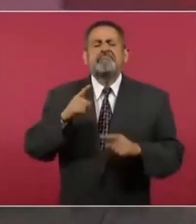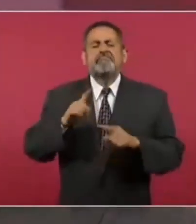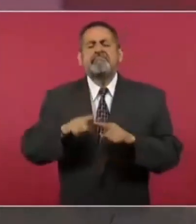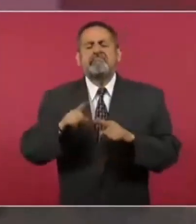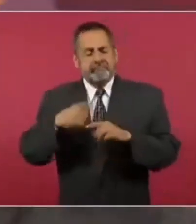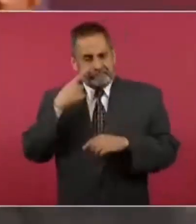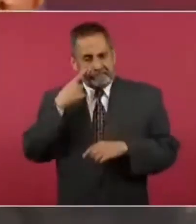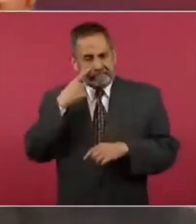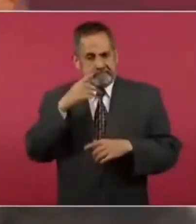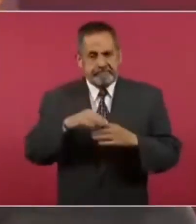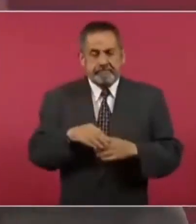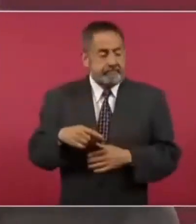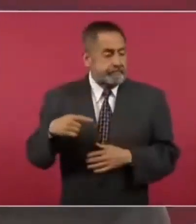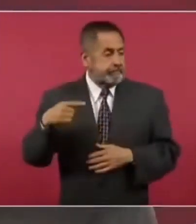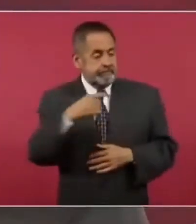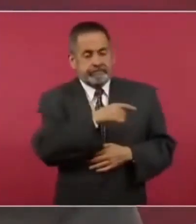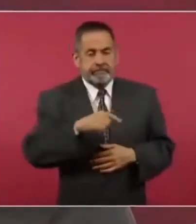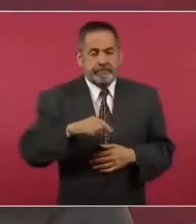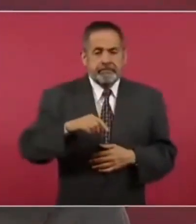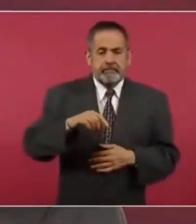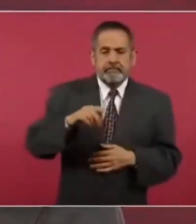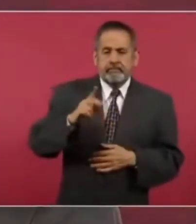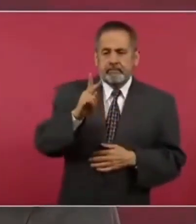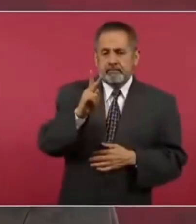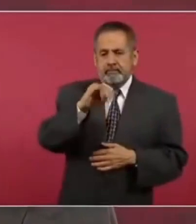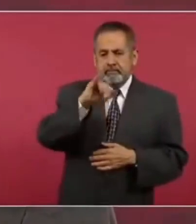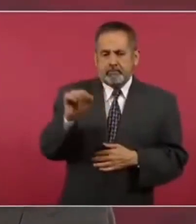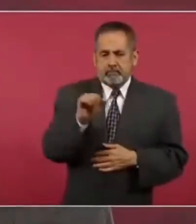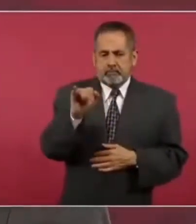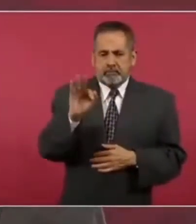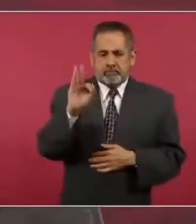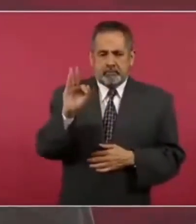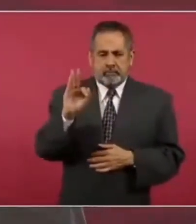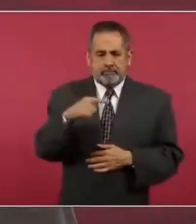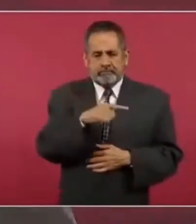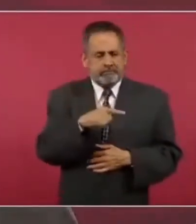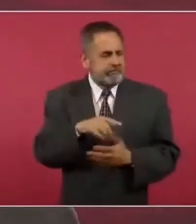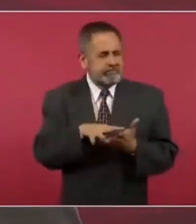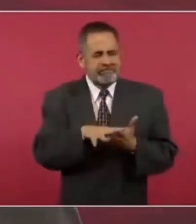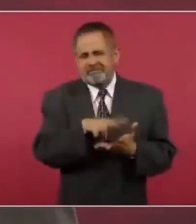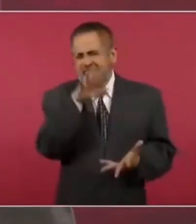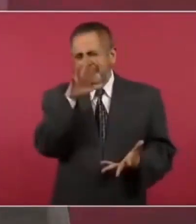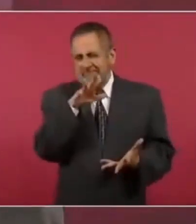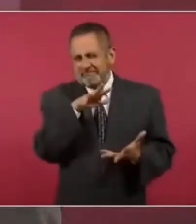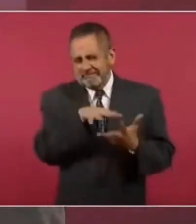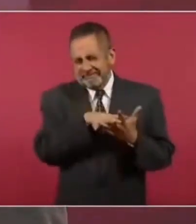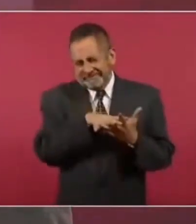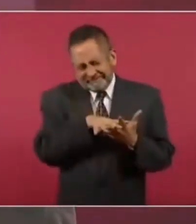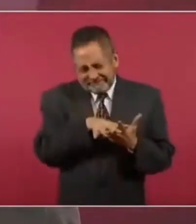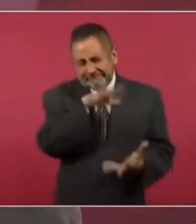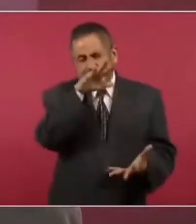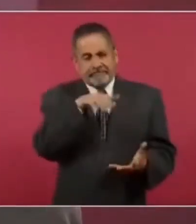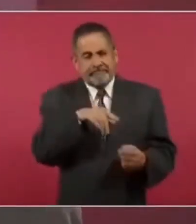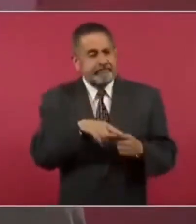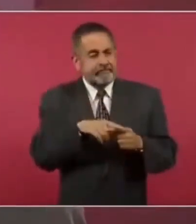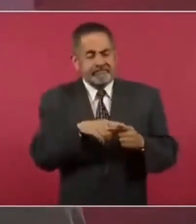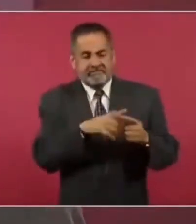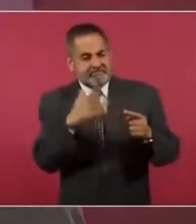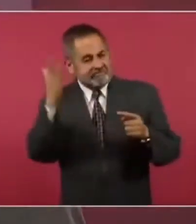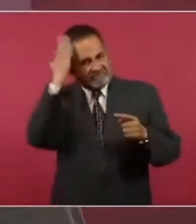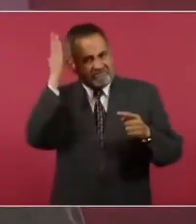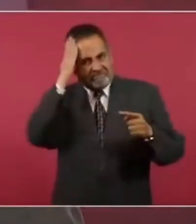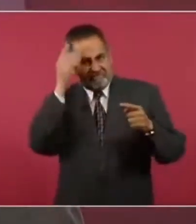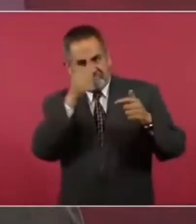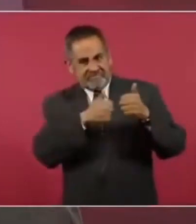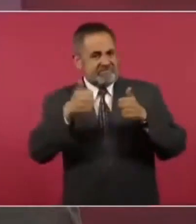de que el Poder Judicial, casi en su totalidad, de arriba abajo,